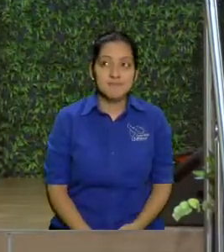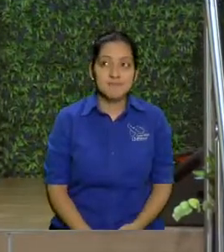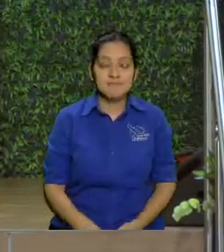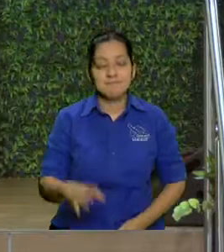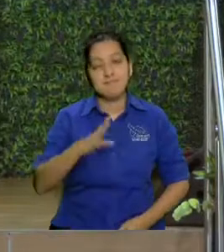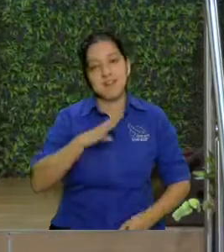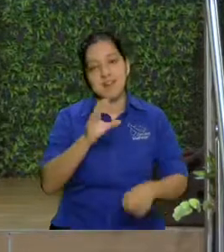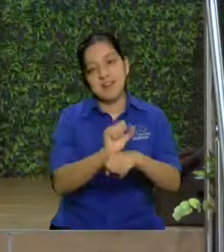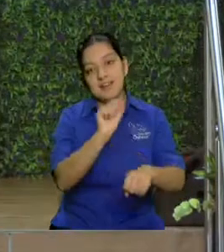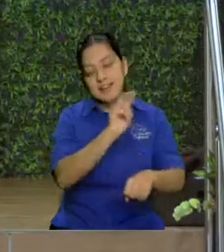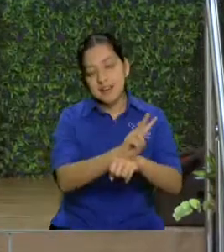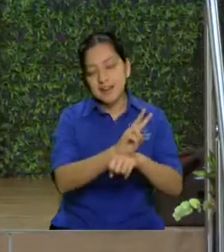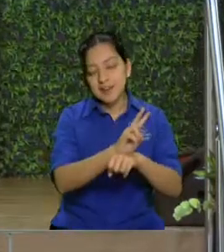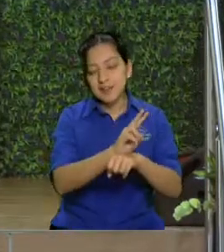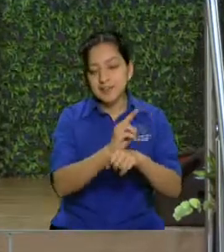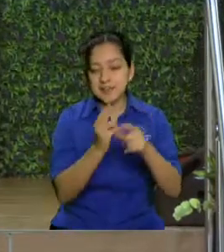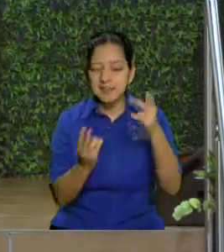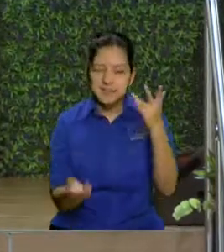tal vez un poco